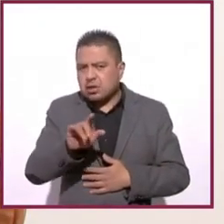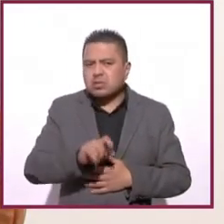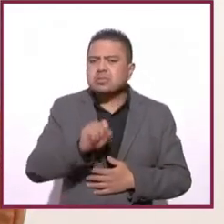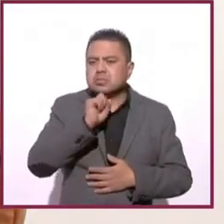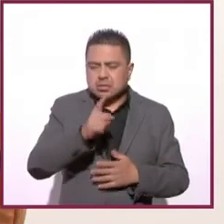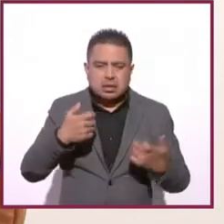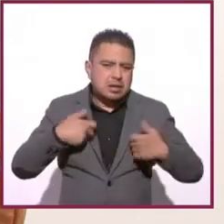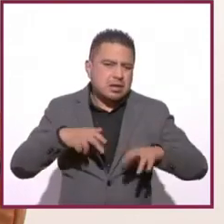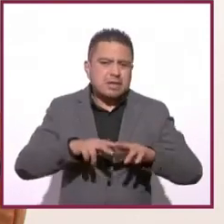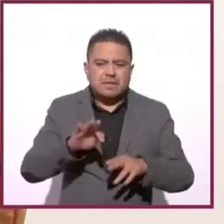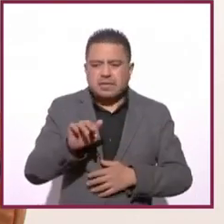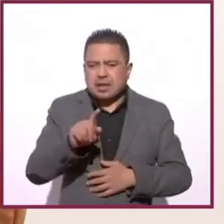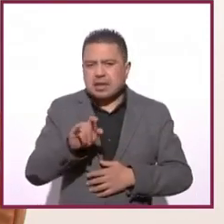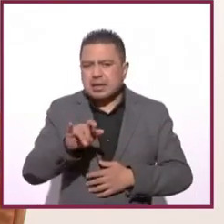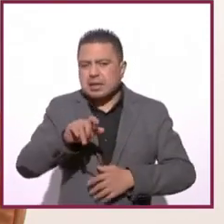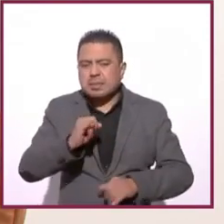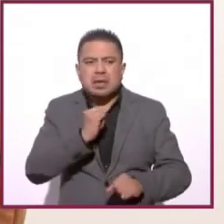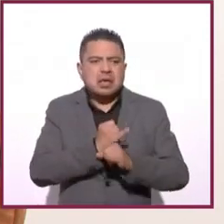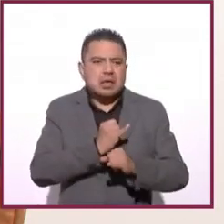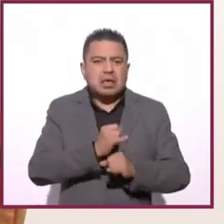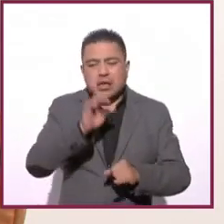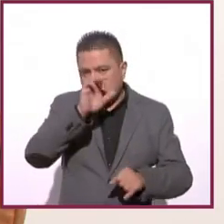Felipe Garrido. Hasta aquí Cultura. Buenos días. Gracias. Gracias. Gracias.